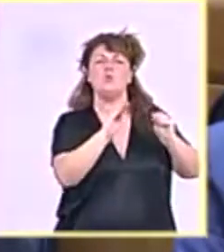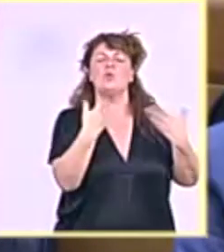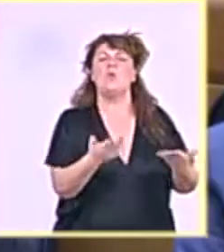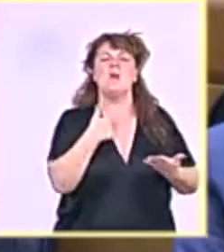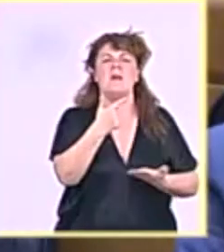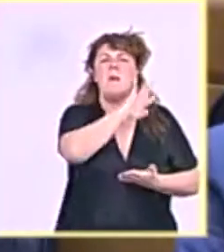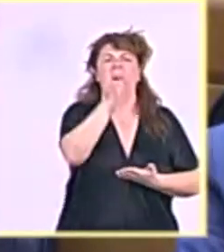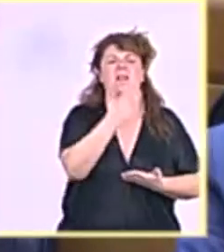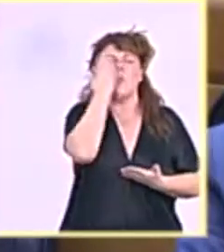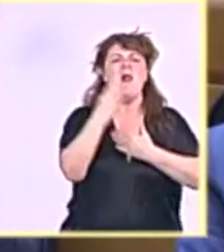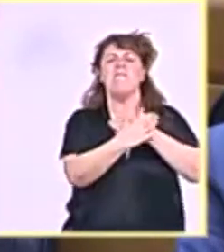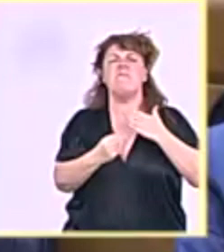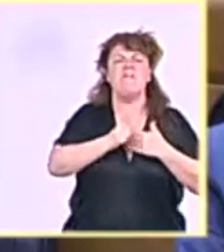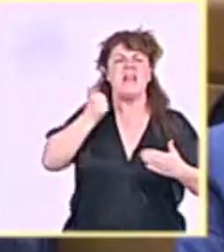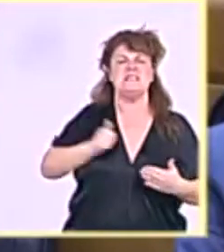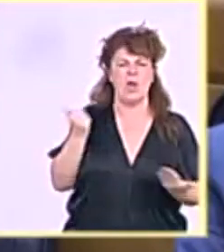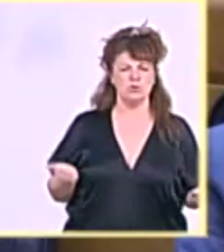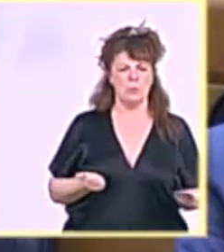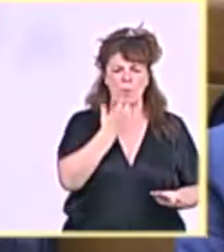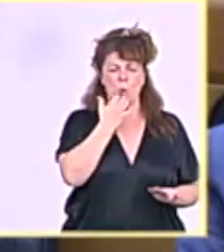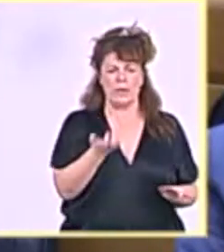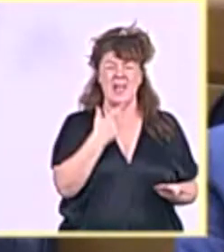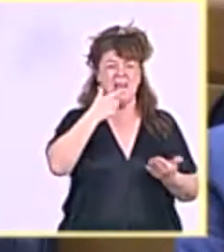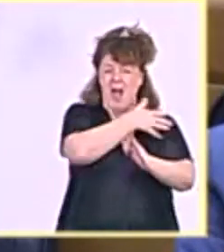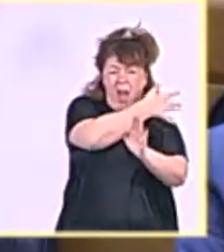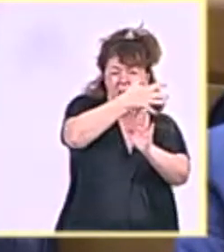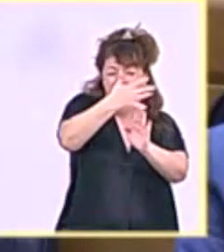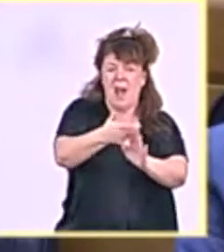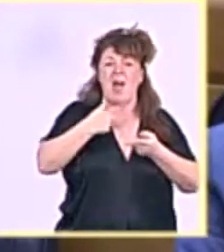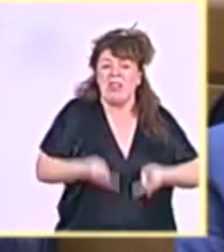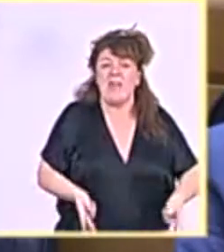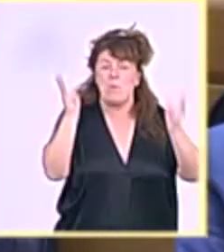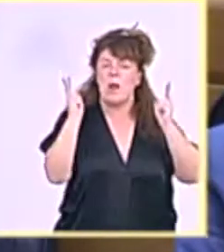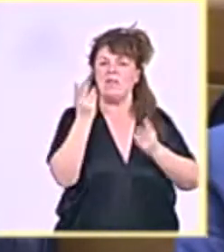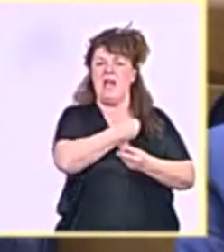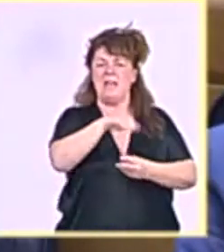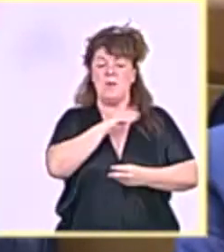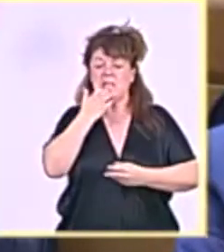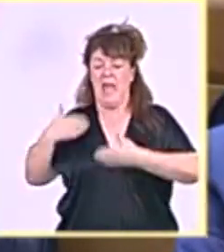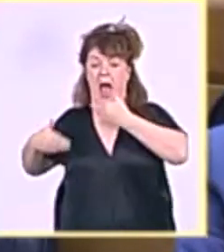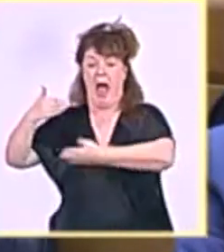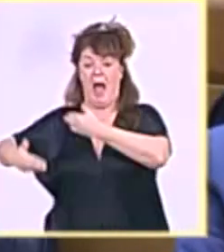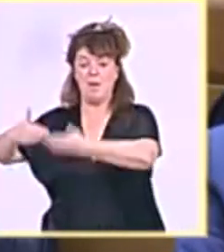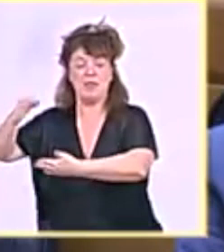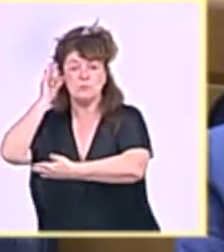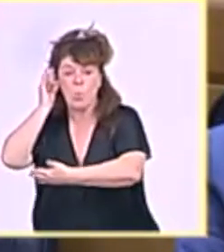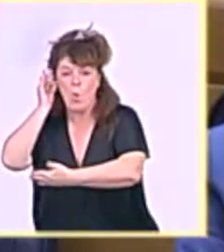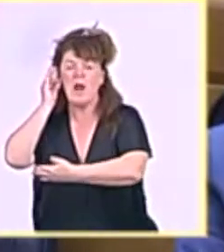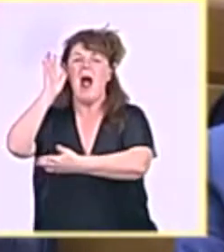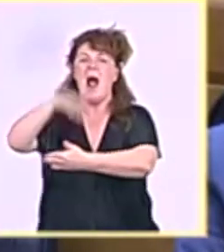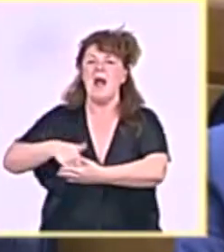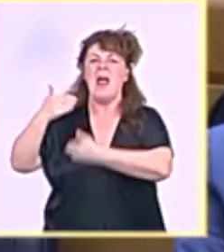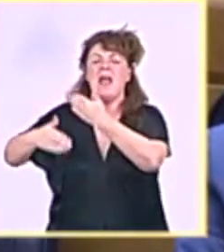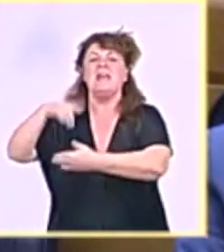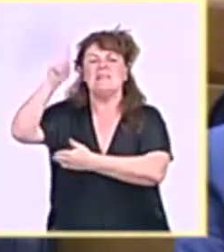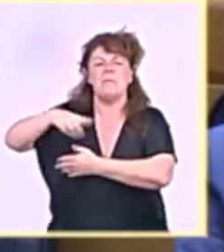de toda la democracia española, ante los avances para las mujeres, las personas LGTBI y trans, ¿sabe lo que ha hecho su partido? El